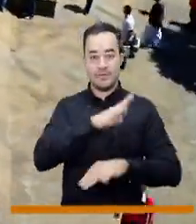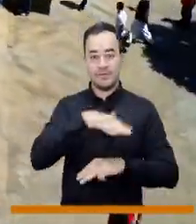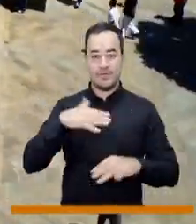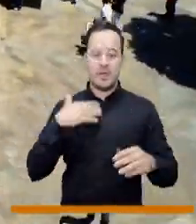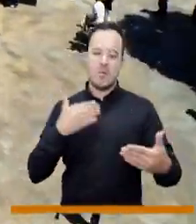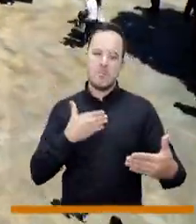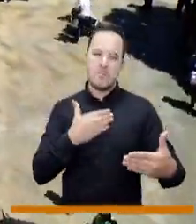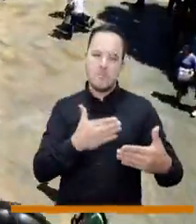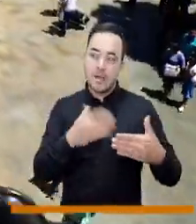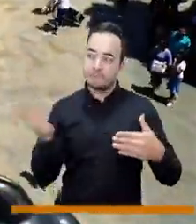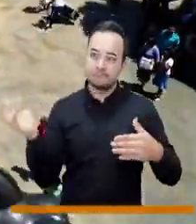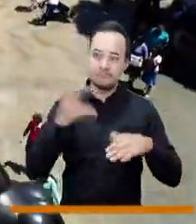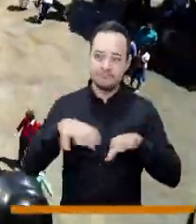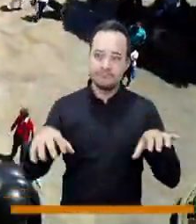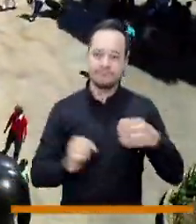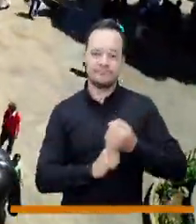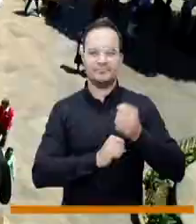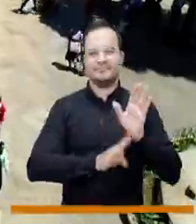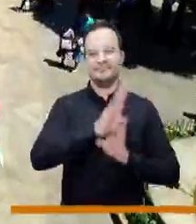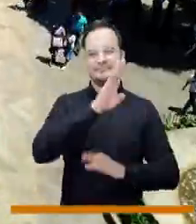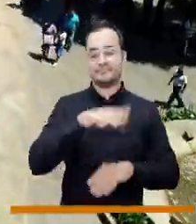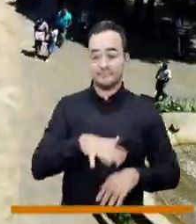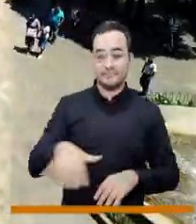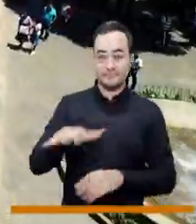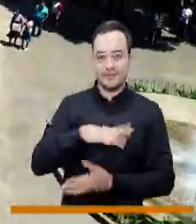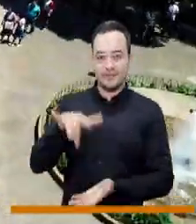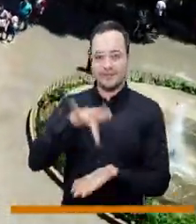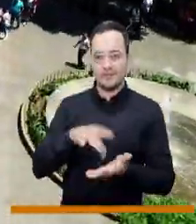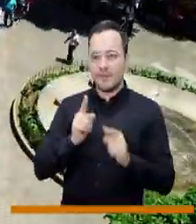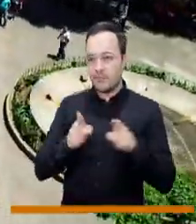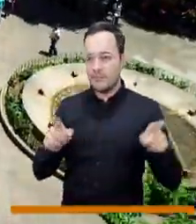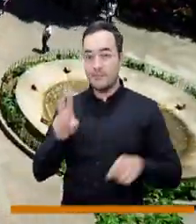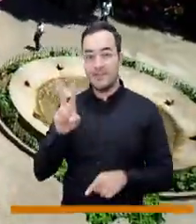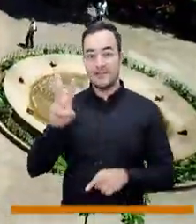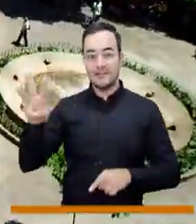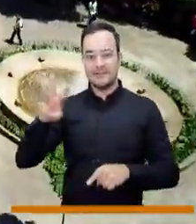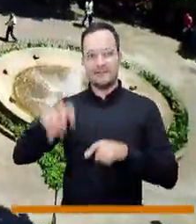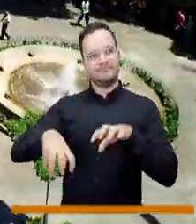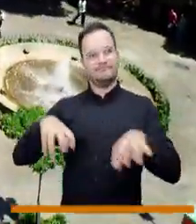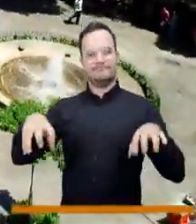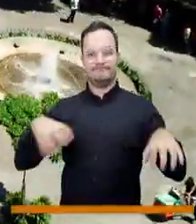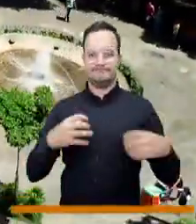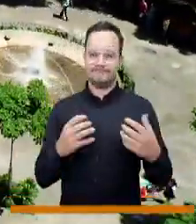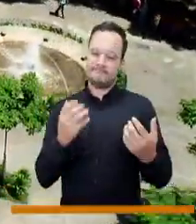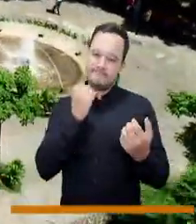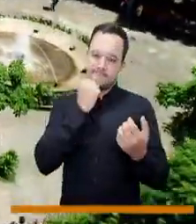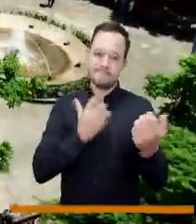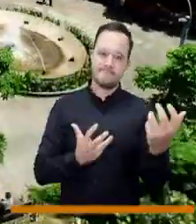así el Museo de Antioquia y la plazoleta donde están parte de sus 23 obras monumentales.